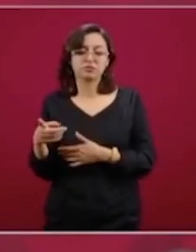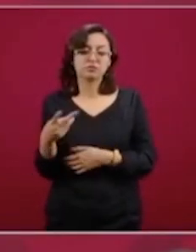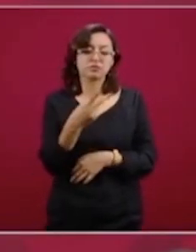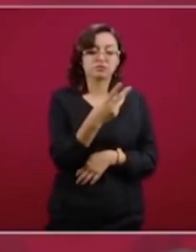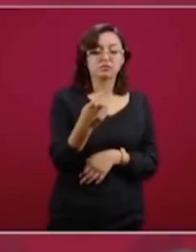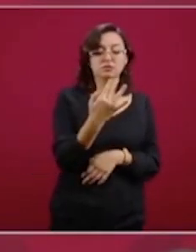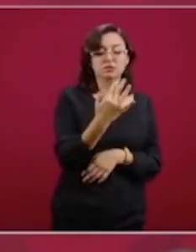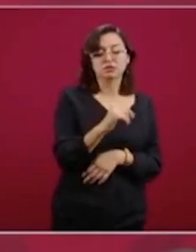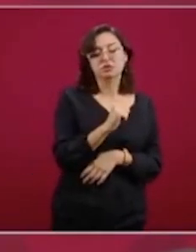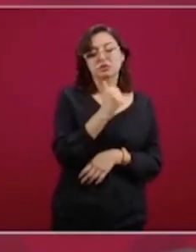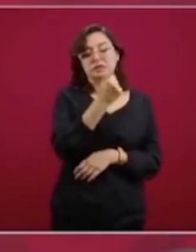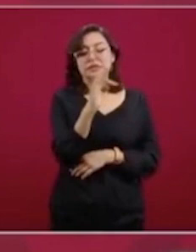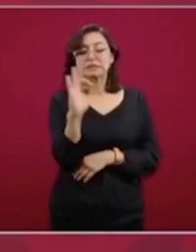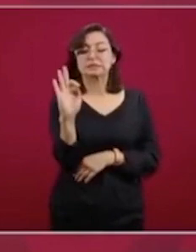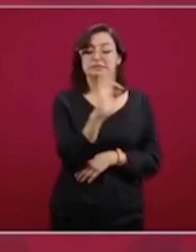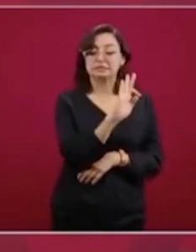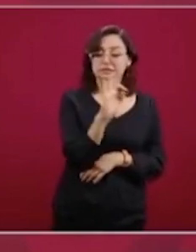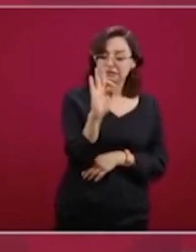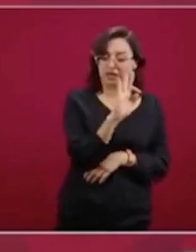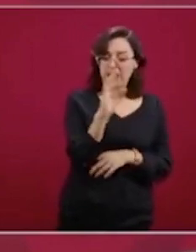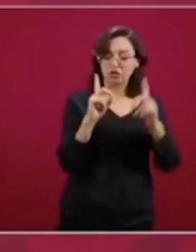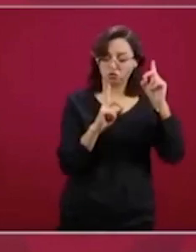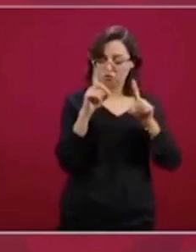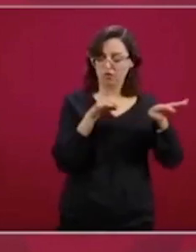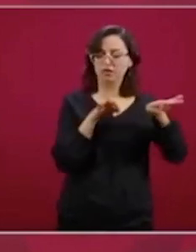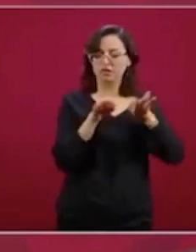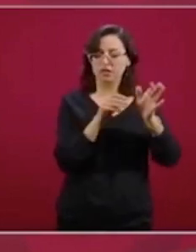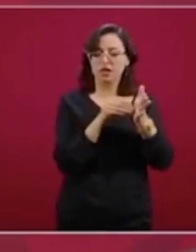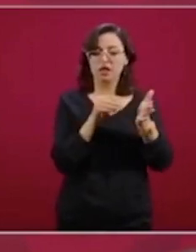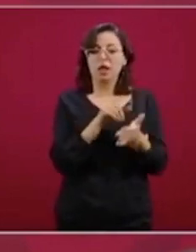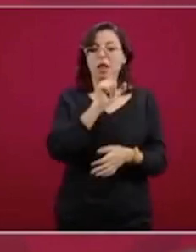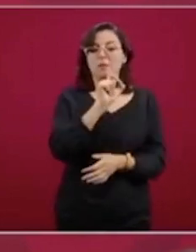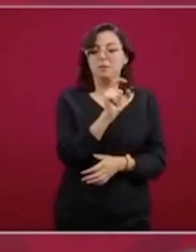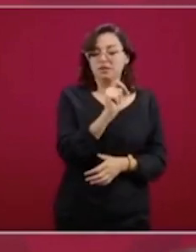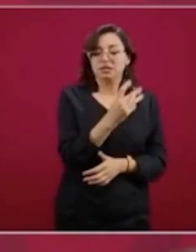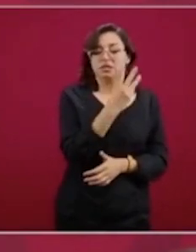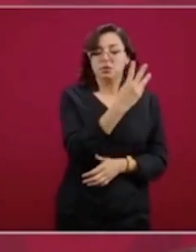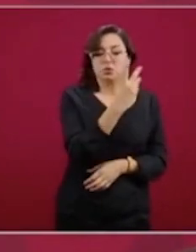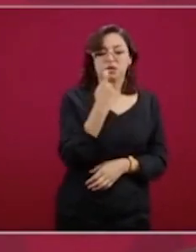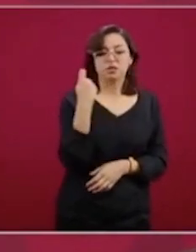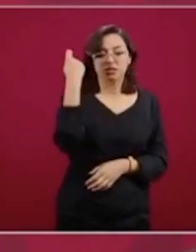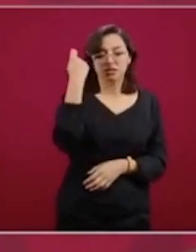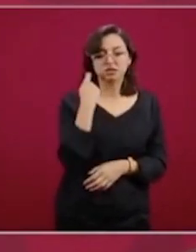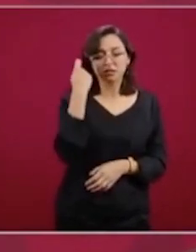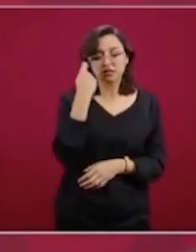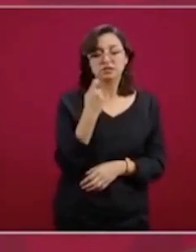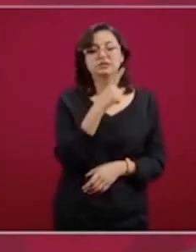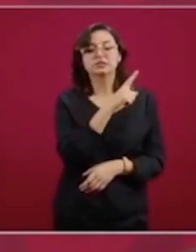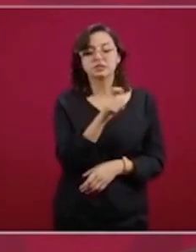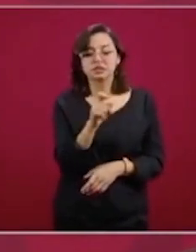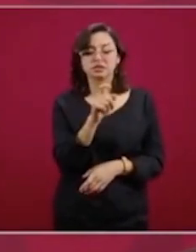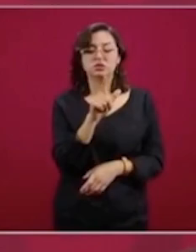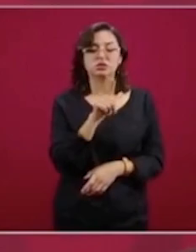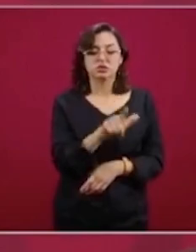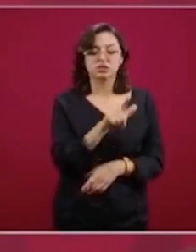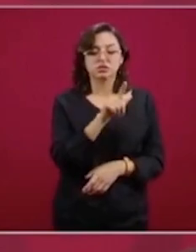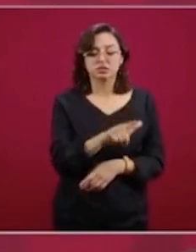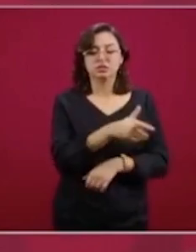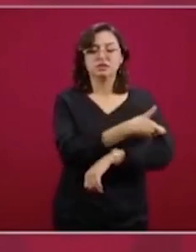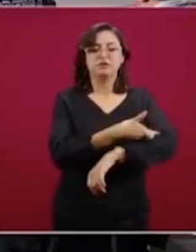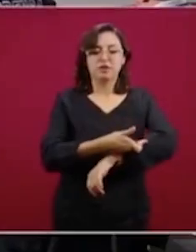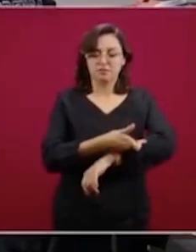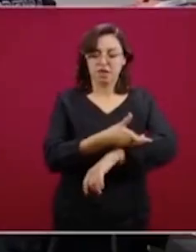militares en activo, 24 retirados y 117 derechohabientes total,